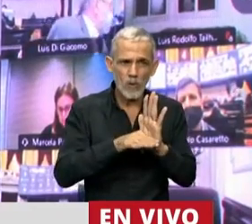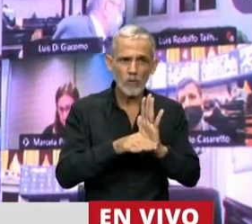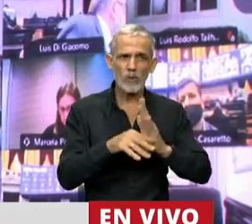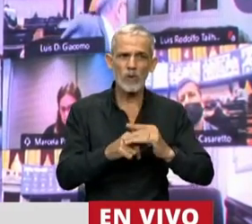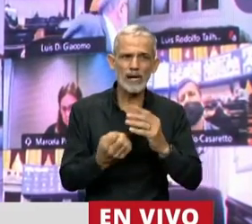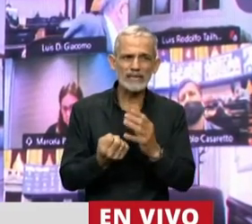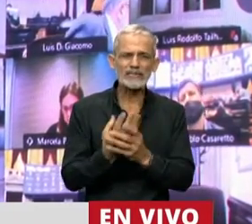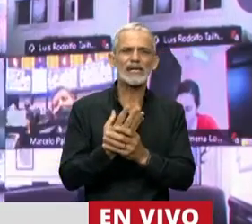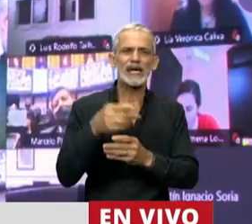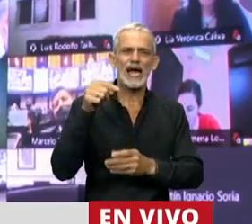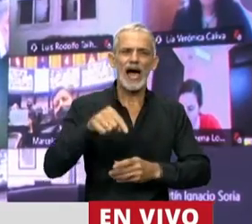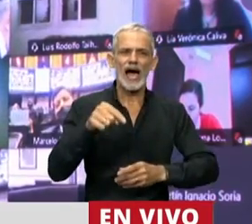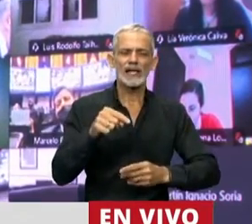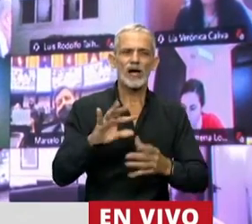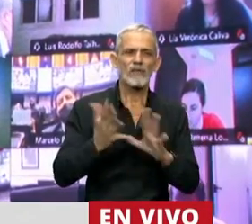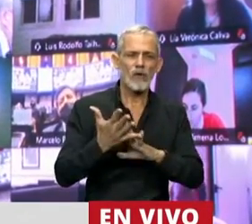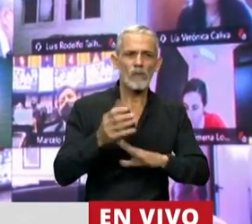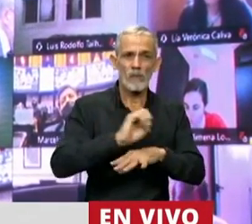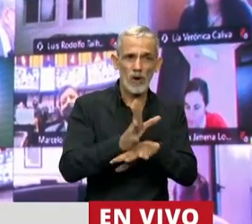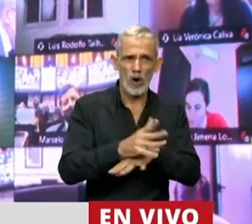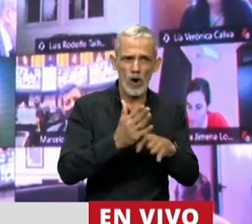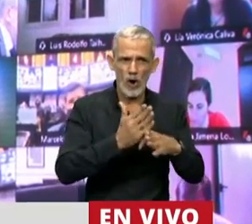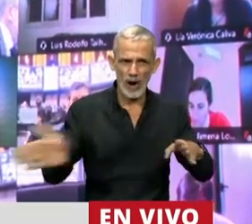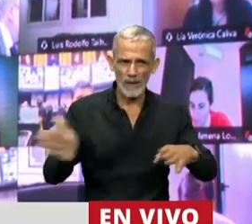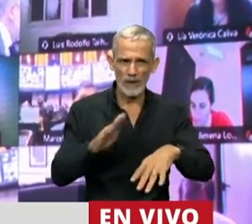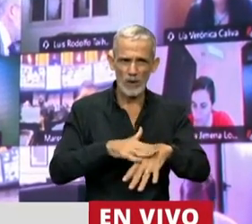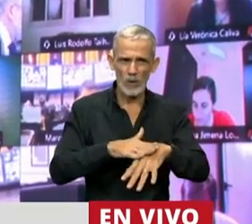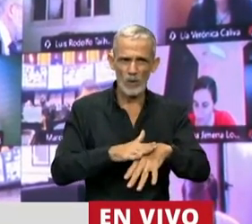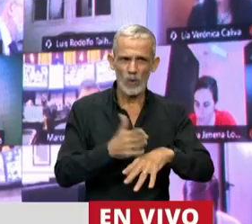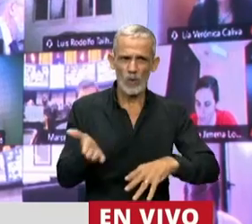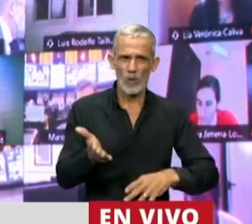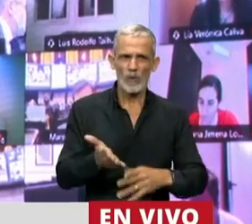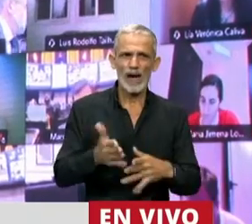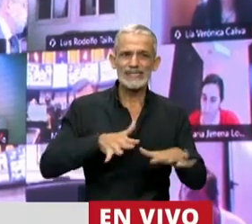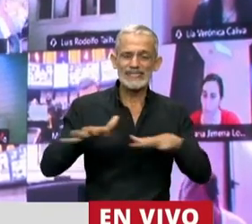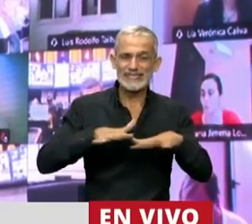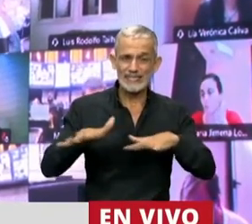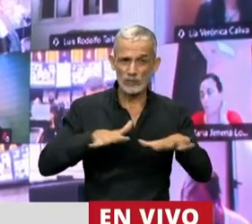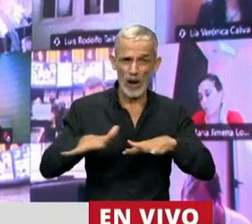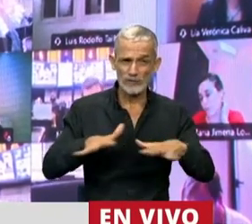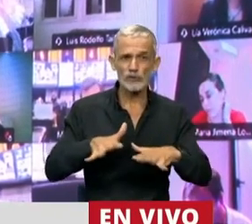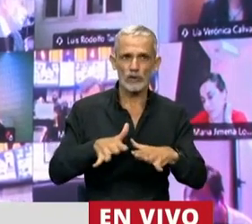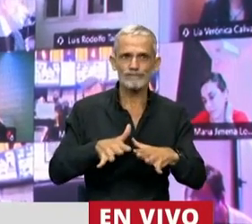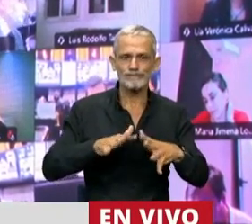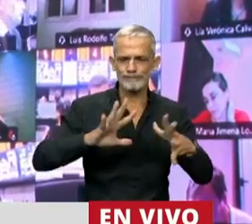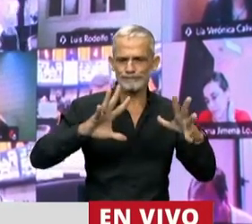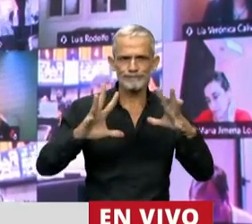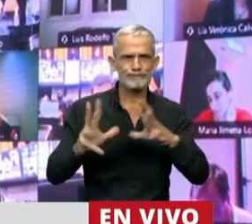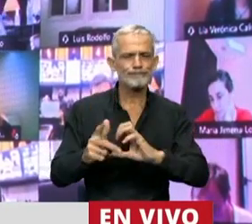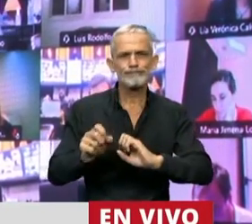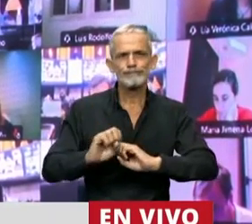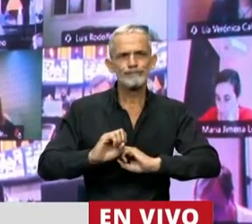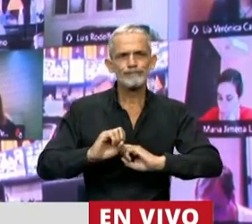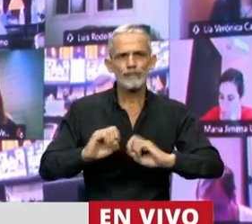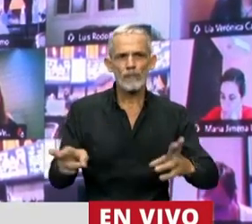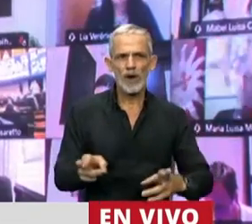crea esta pandemia que al mismo tiempo la situación que agrava el hecho del